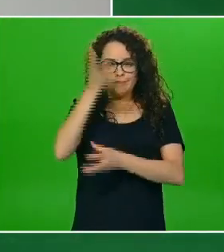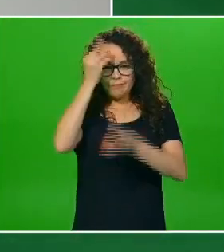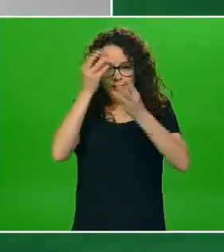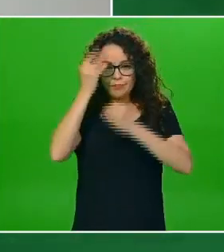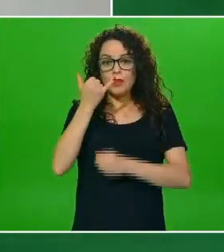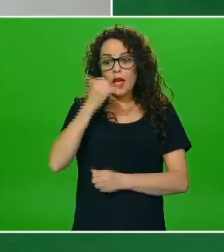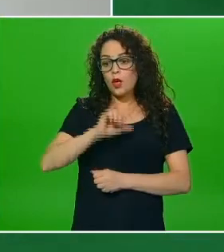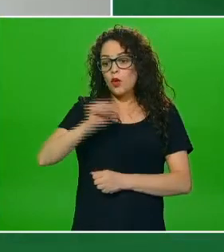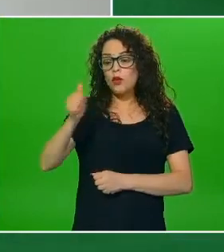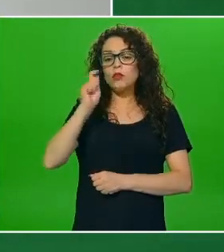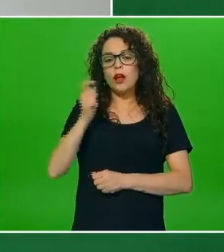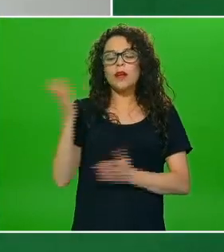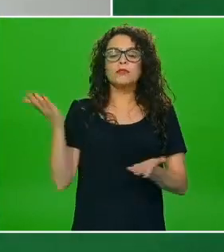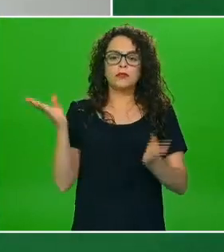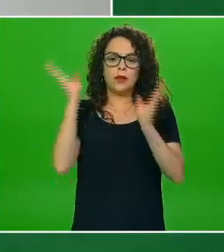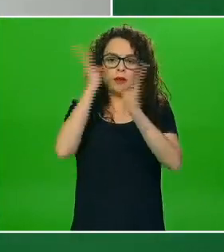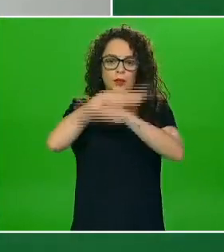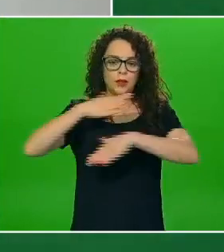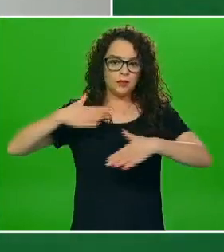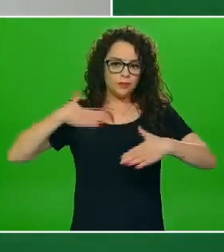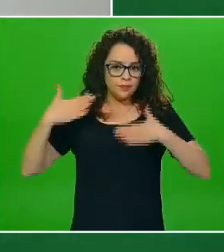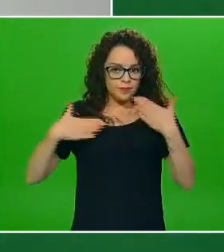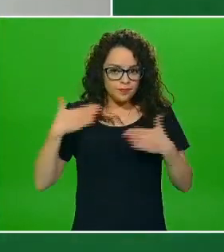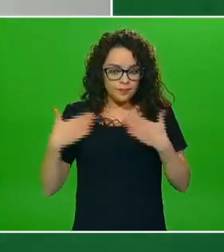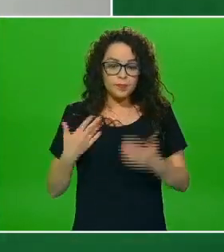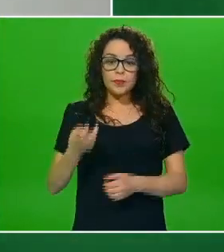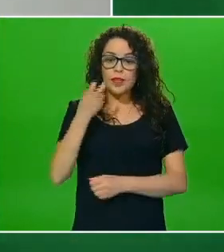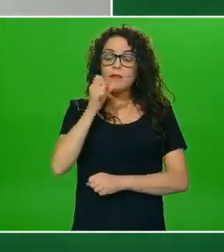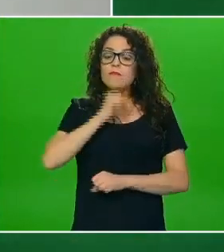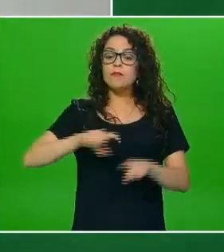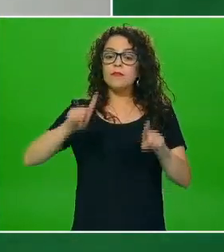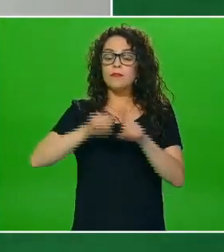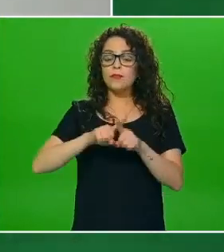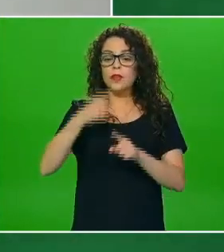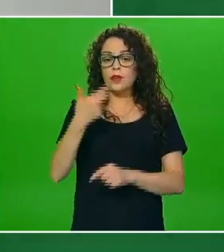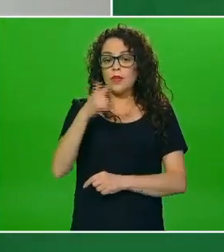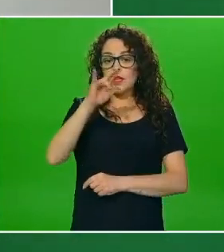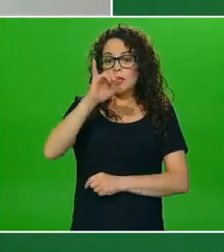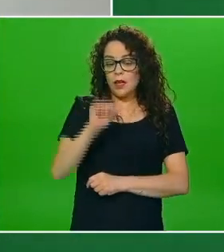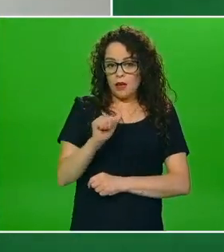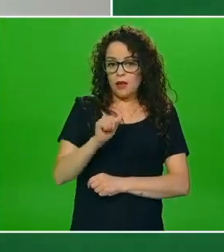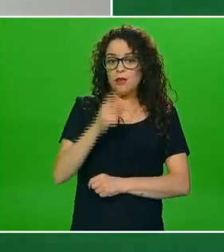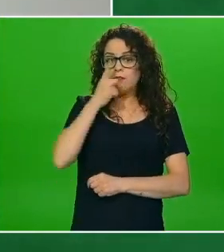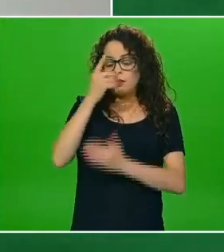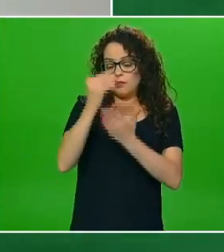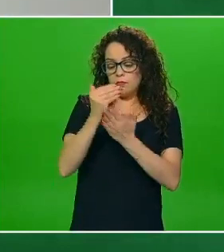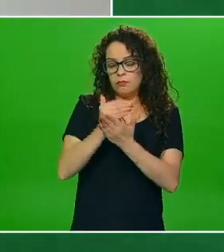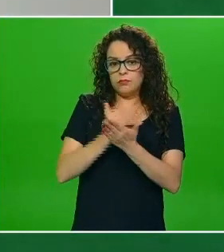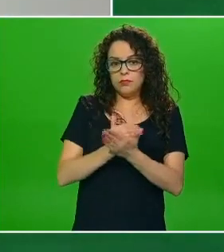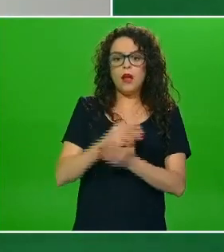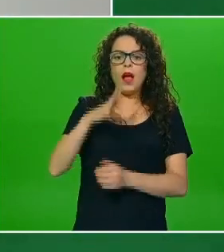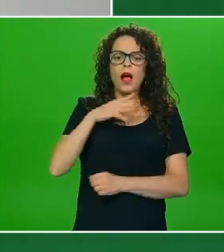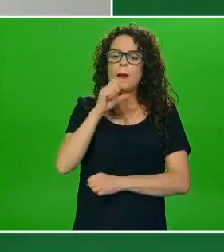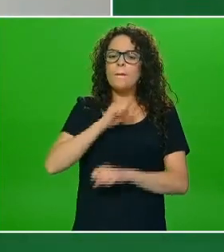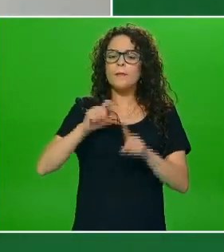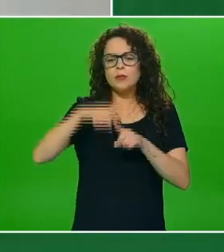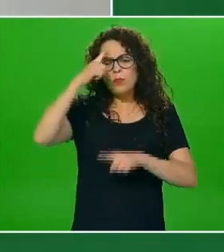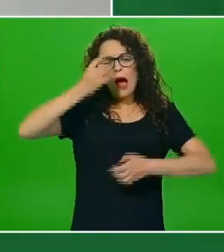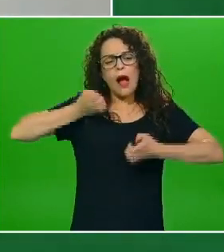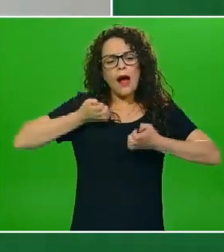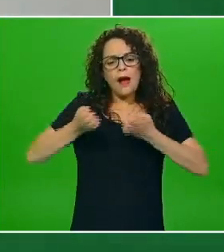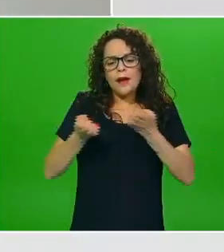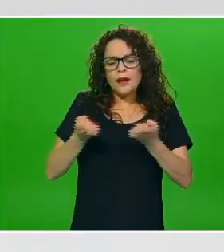entonces en la guía también hablamos del tema de actividad física damos algunas